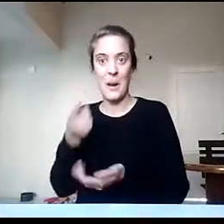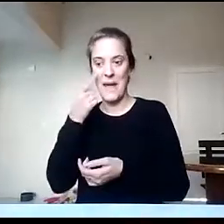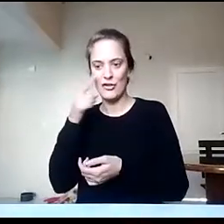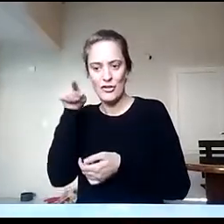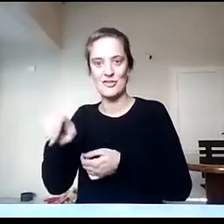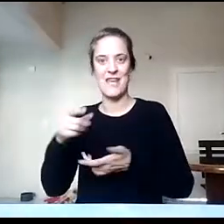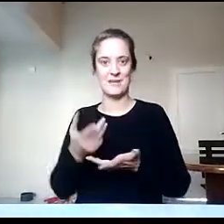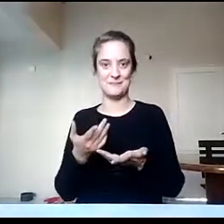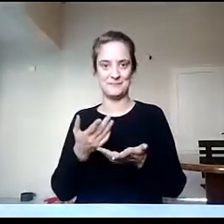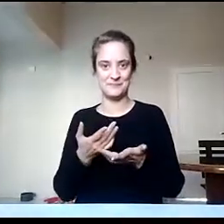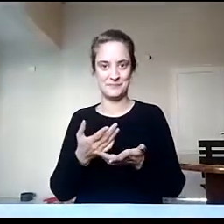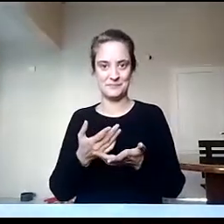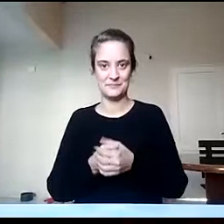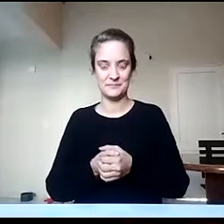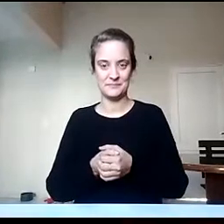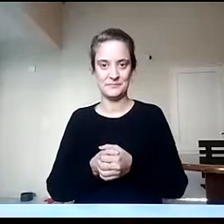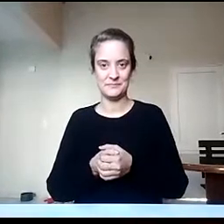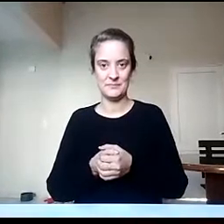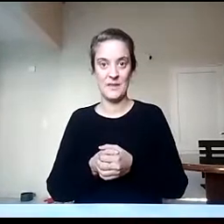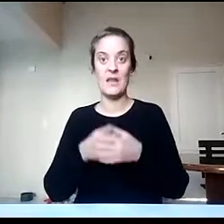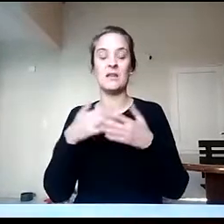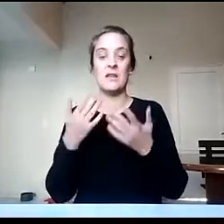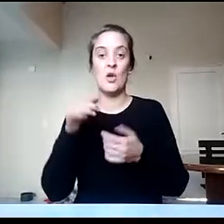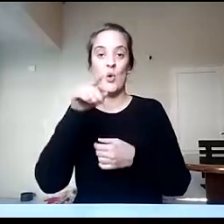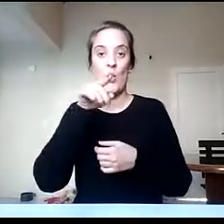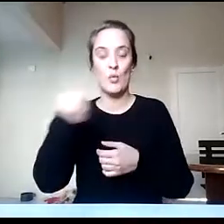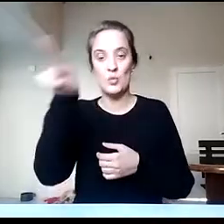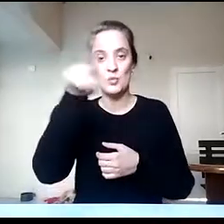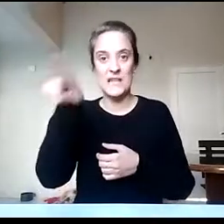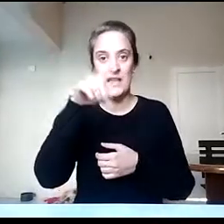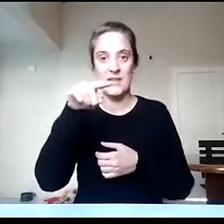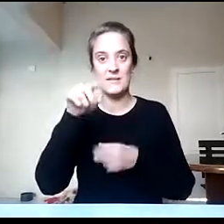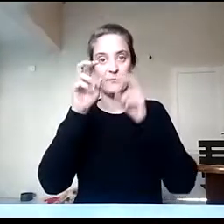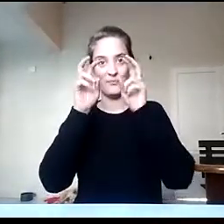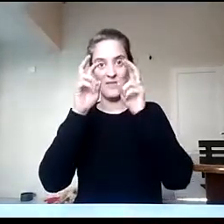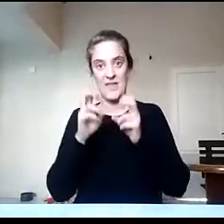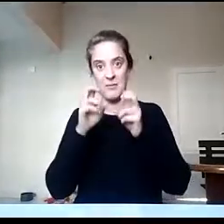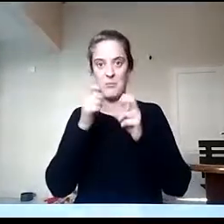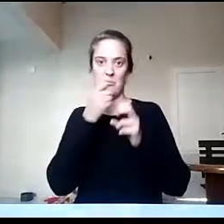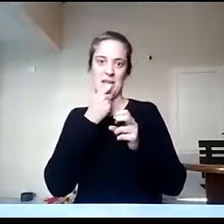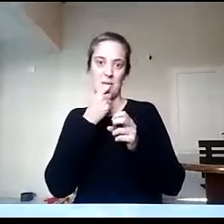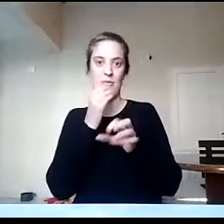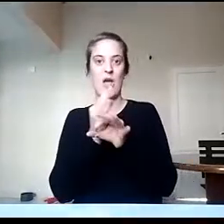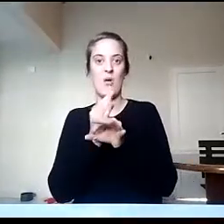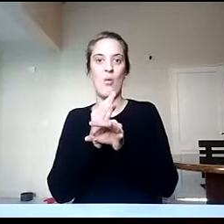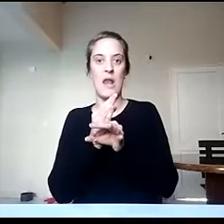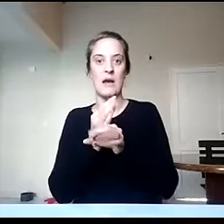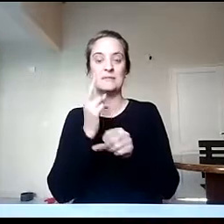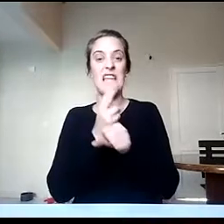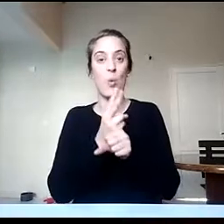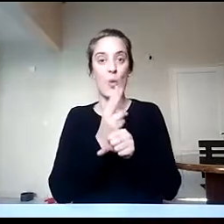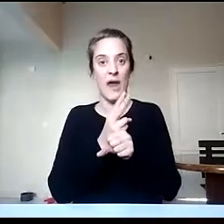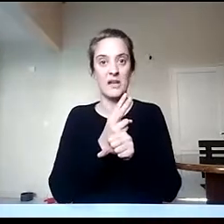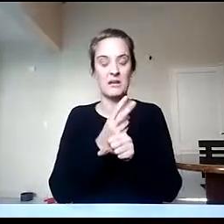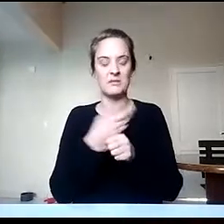si ustedes revisan los temas que trabajaron en la escuela secundaria, van a poder ver que